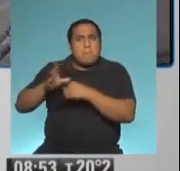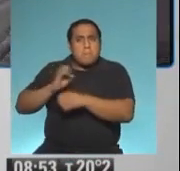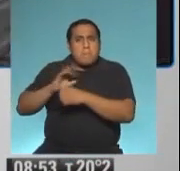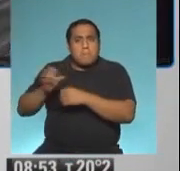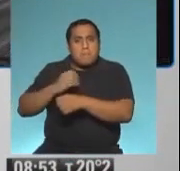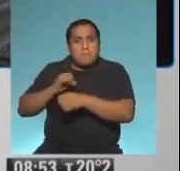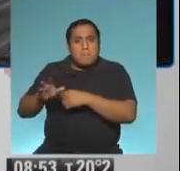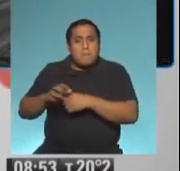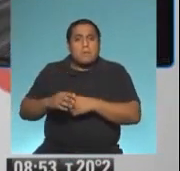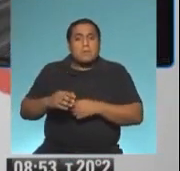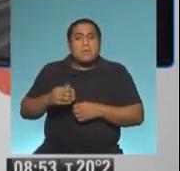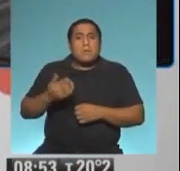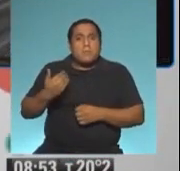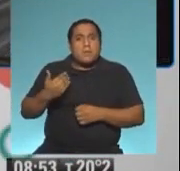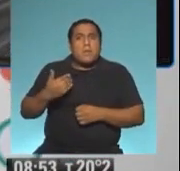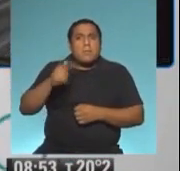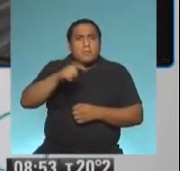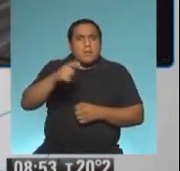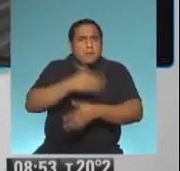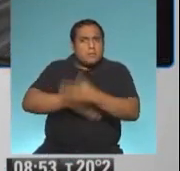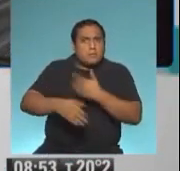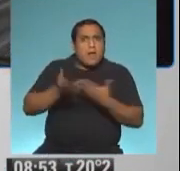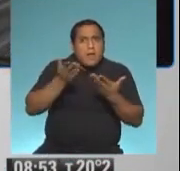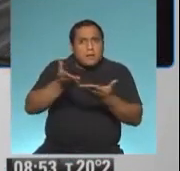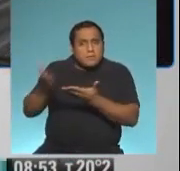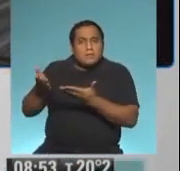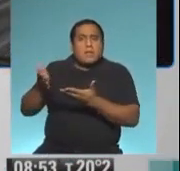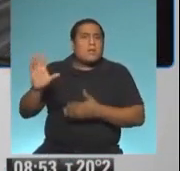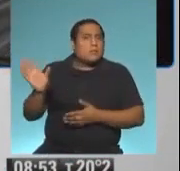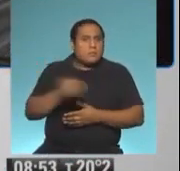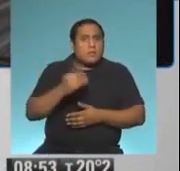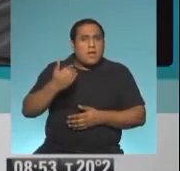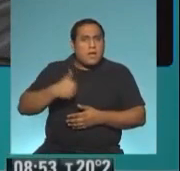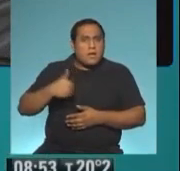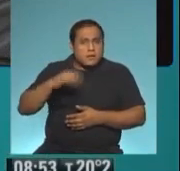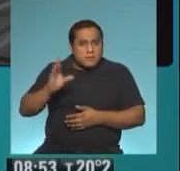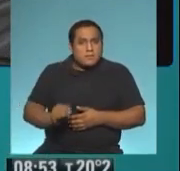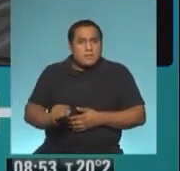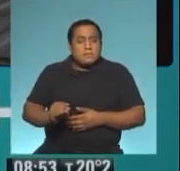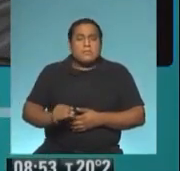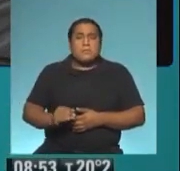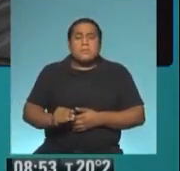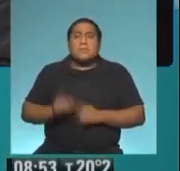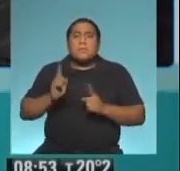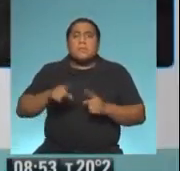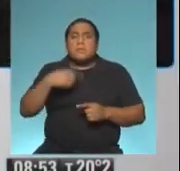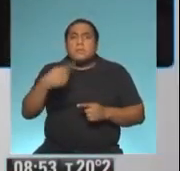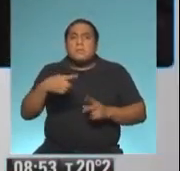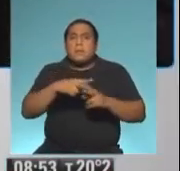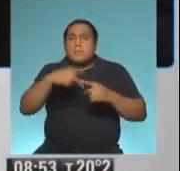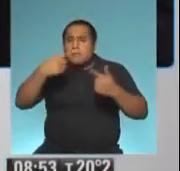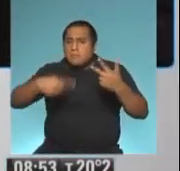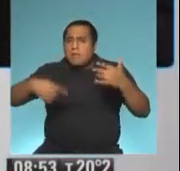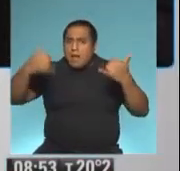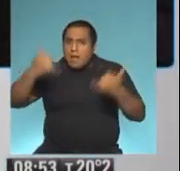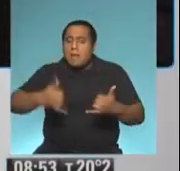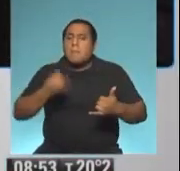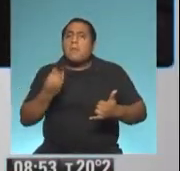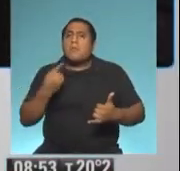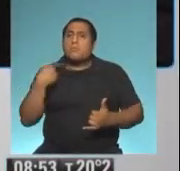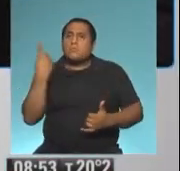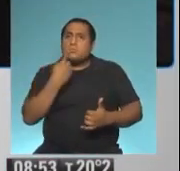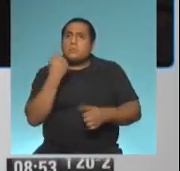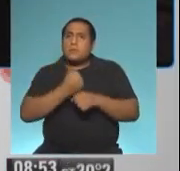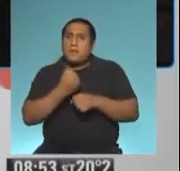para dar respuesta a las personas con discapacidad en todo el país. Y muchísimas otras herramientas. Así que estamos trabajando para